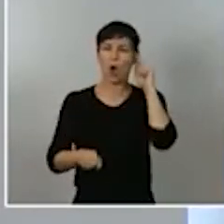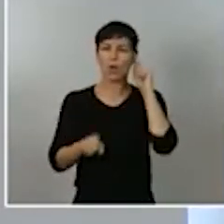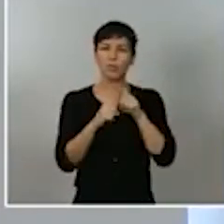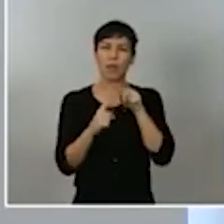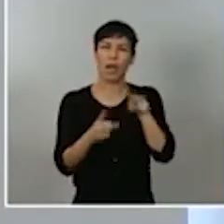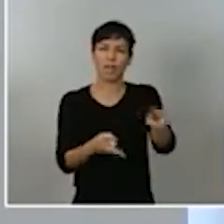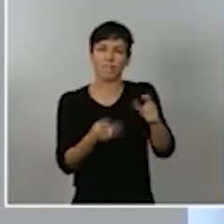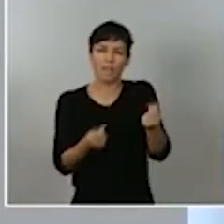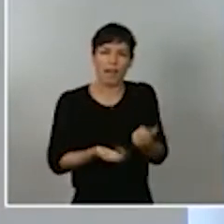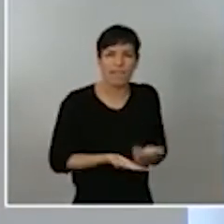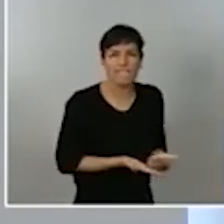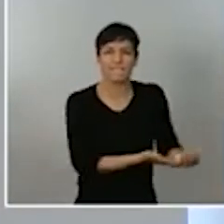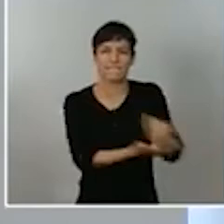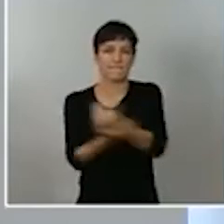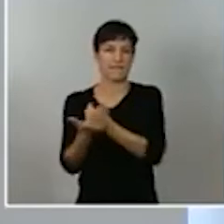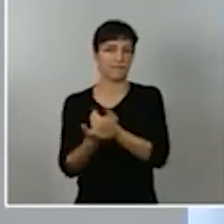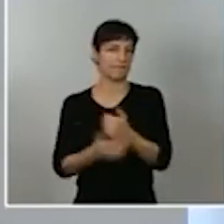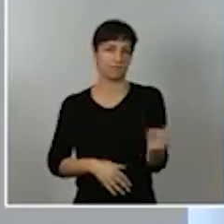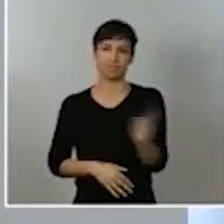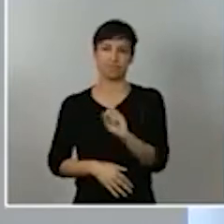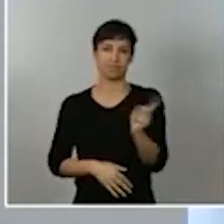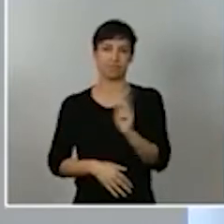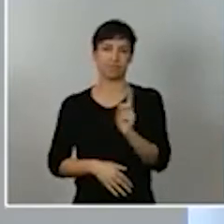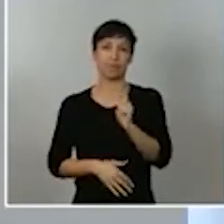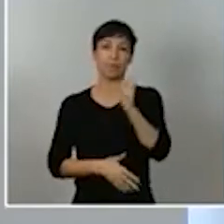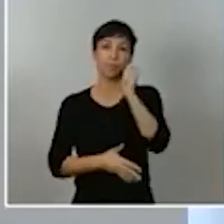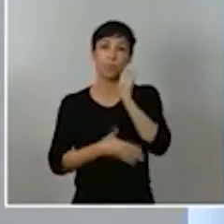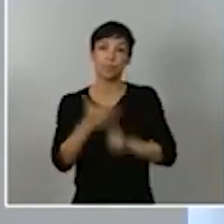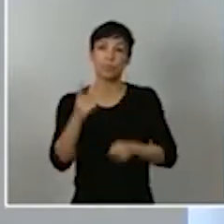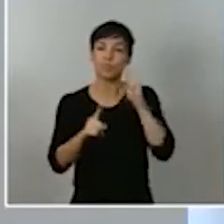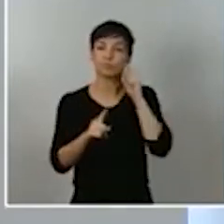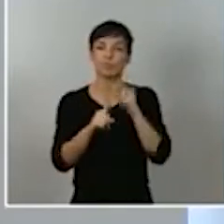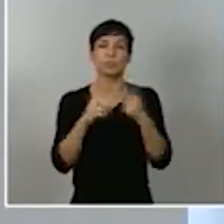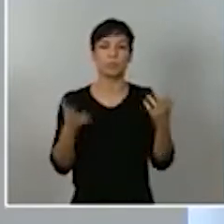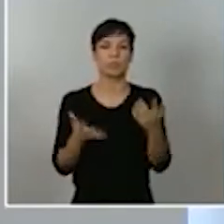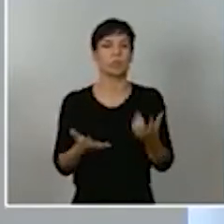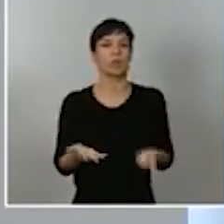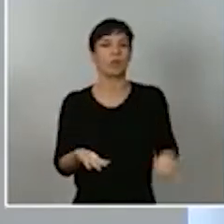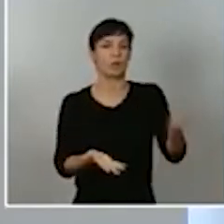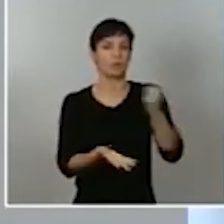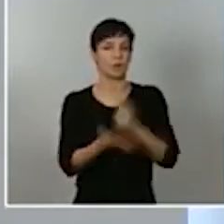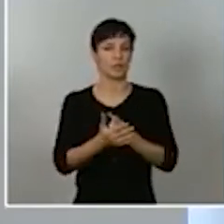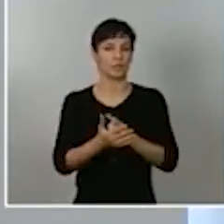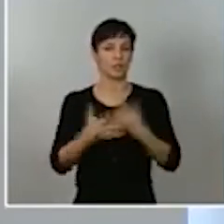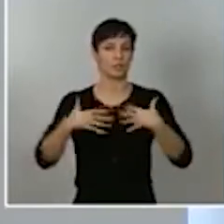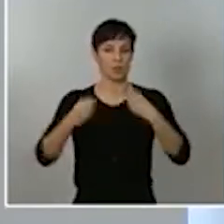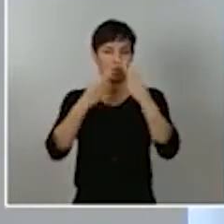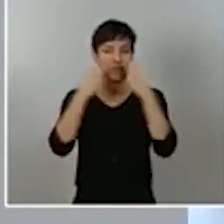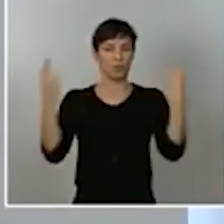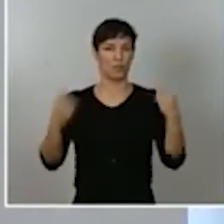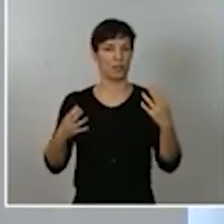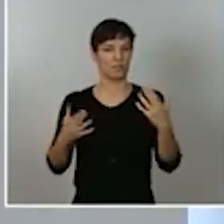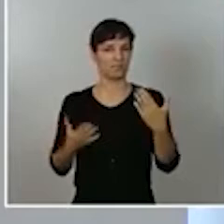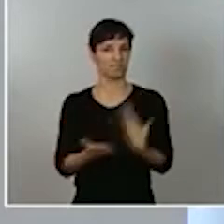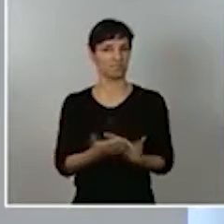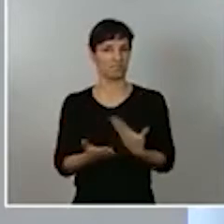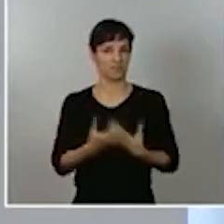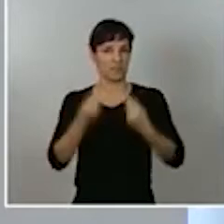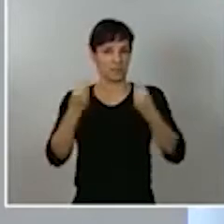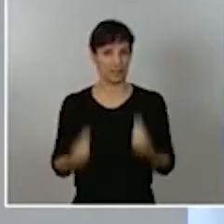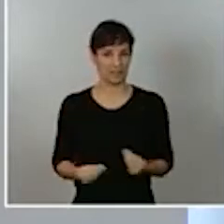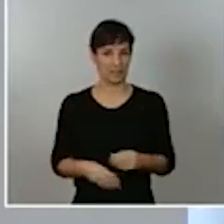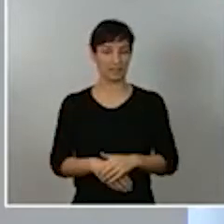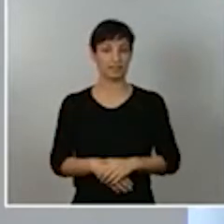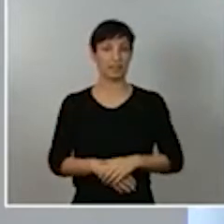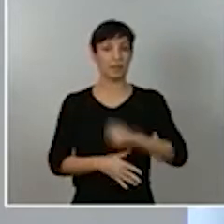estrictamente es garantizar la salud pública, vuelvo a decir, del conjunto de ciudadanos y eso determinará el garantizar la salud pública